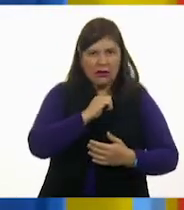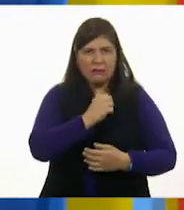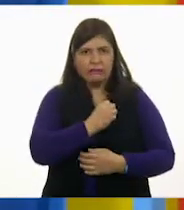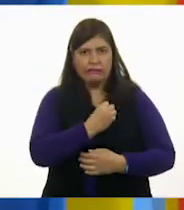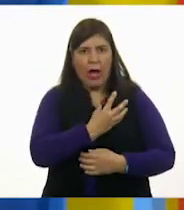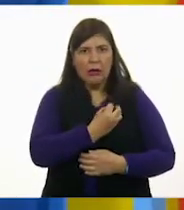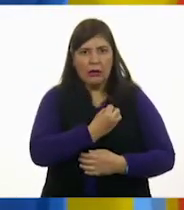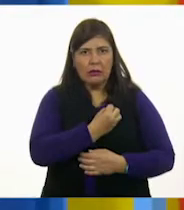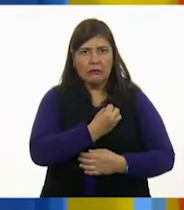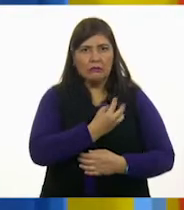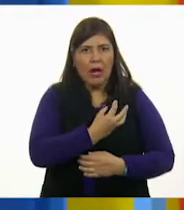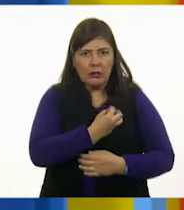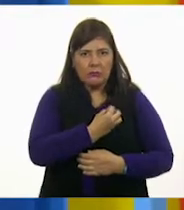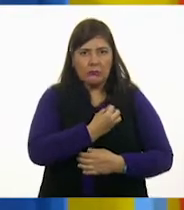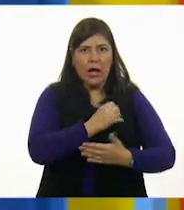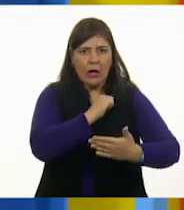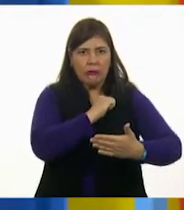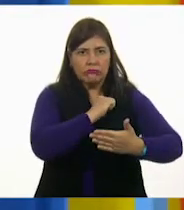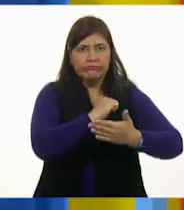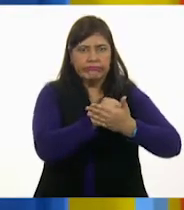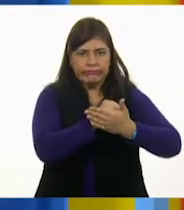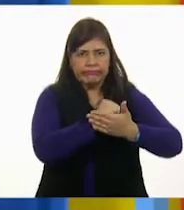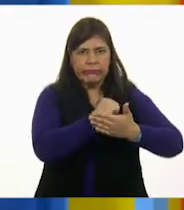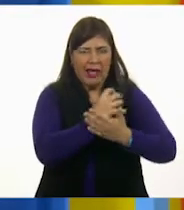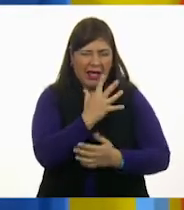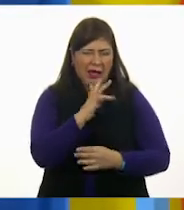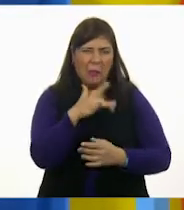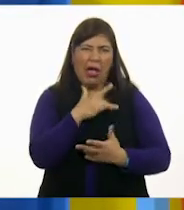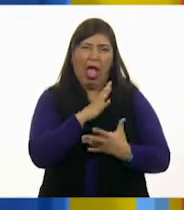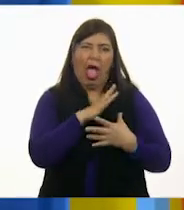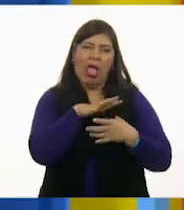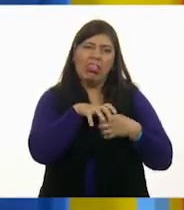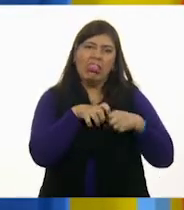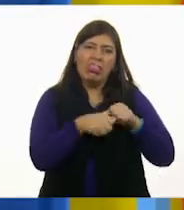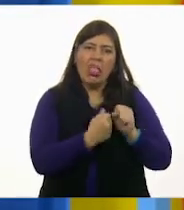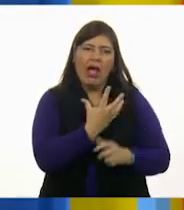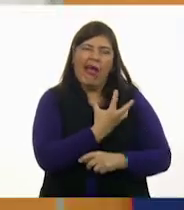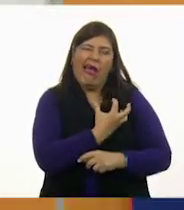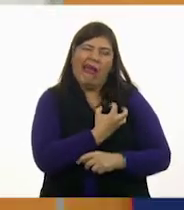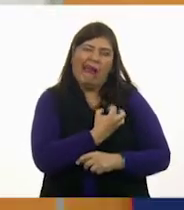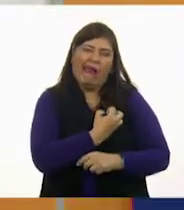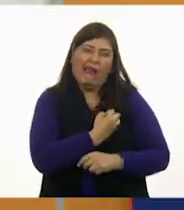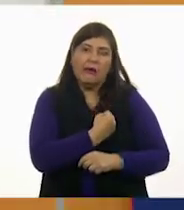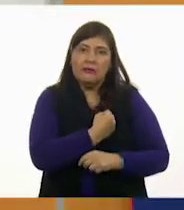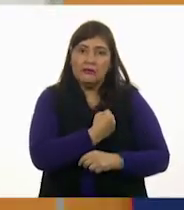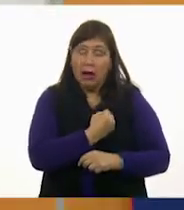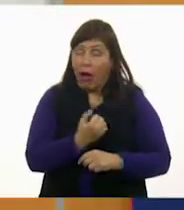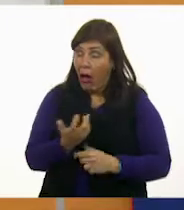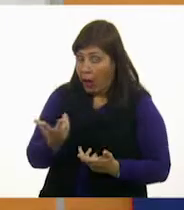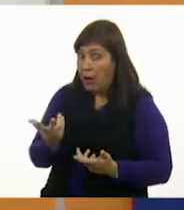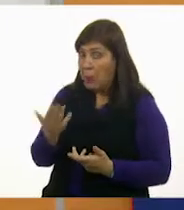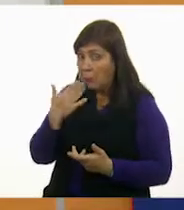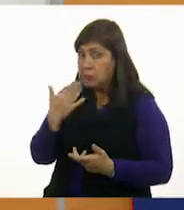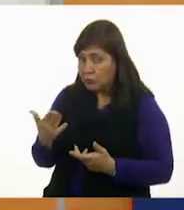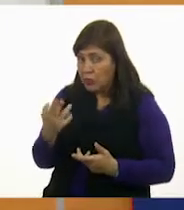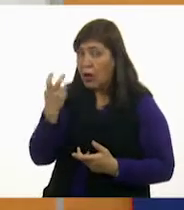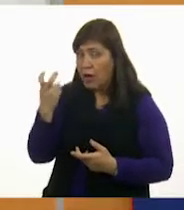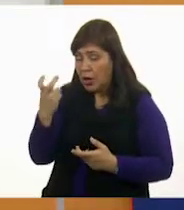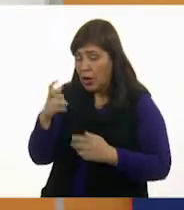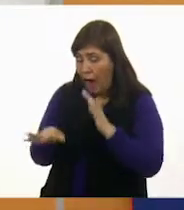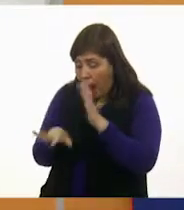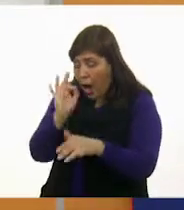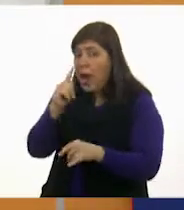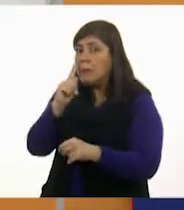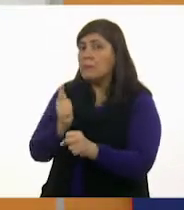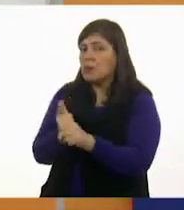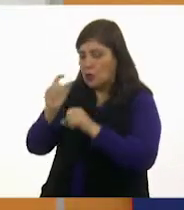mi corazón se oprimiera, se apachurrara. Qué bueno. Ese es un paso muy importante.